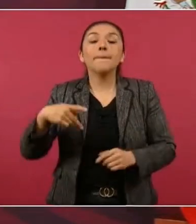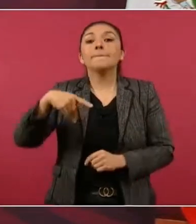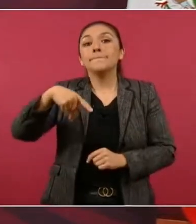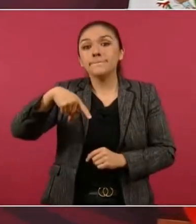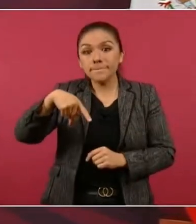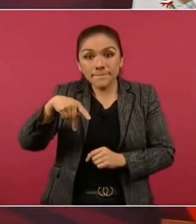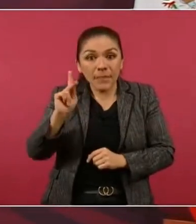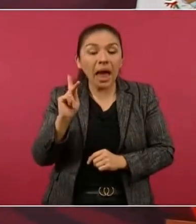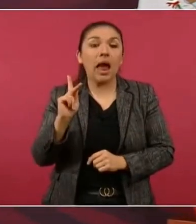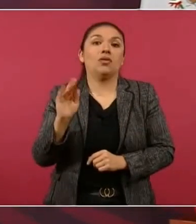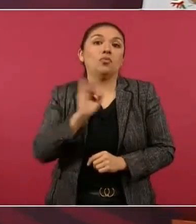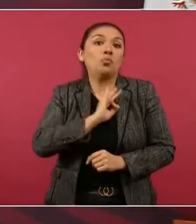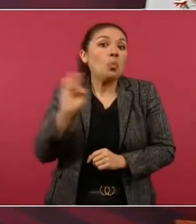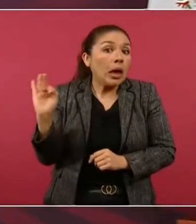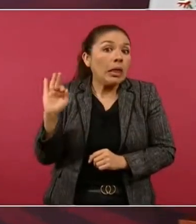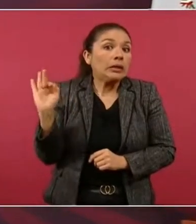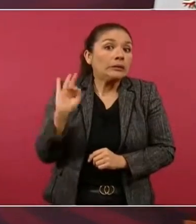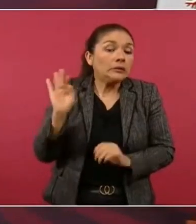puede ser